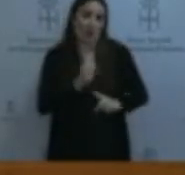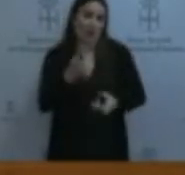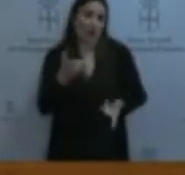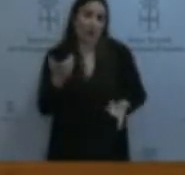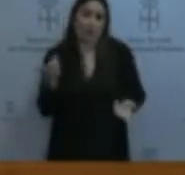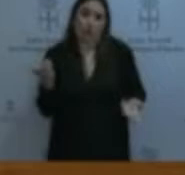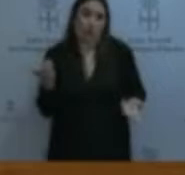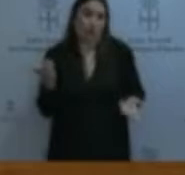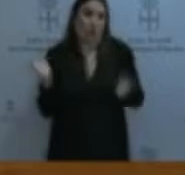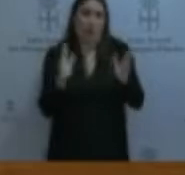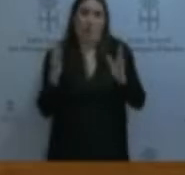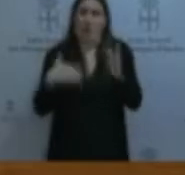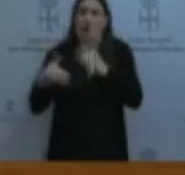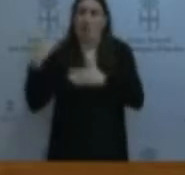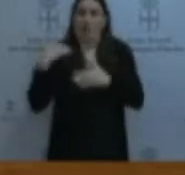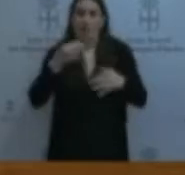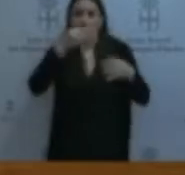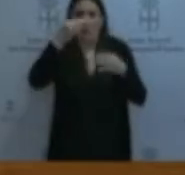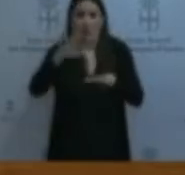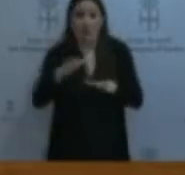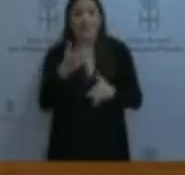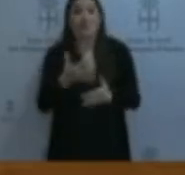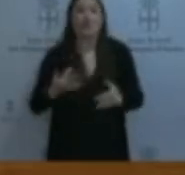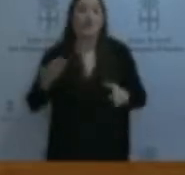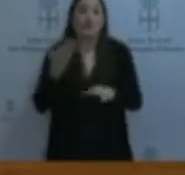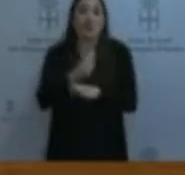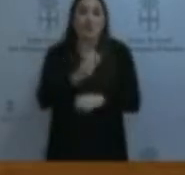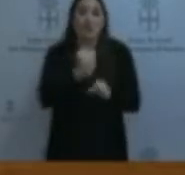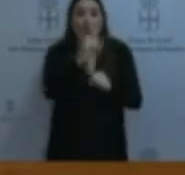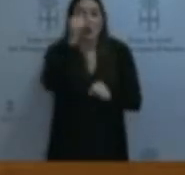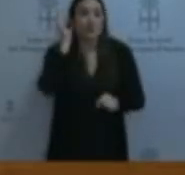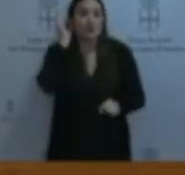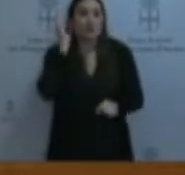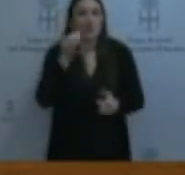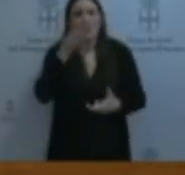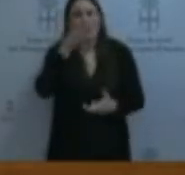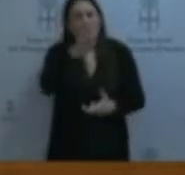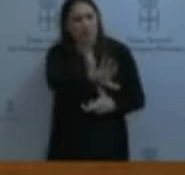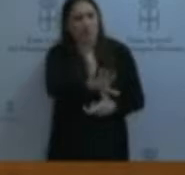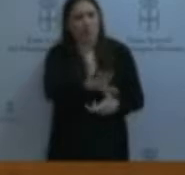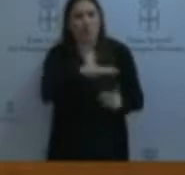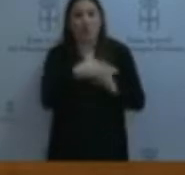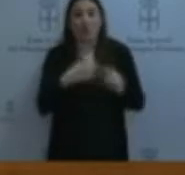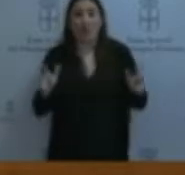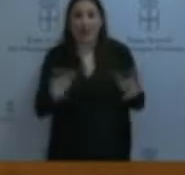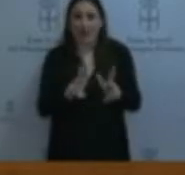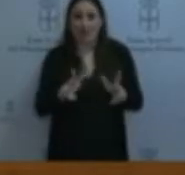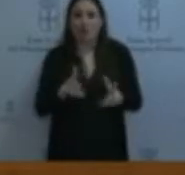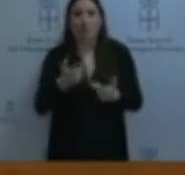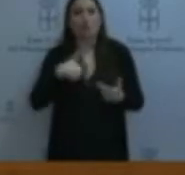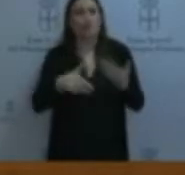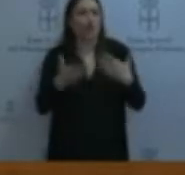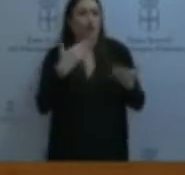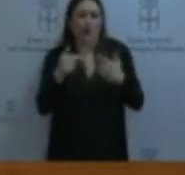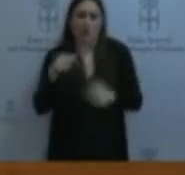desde la época de las transferencias. La representación de sus trabajadoras y trabajadores lleva tiempo denunciando la grave situación y con ella hemos hablado en